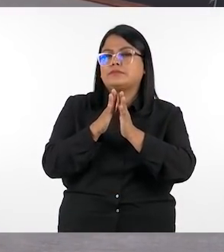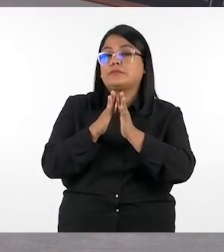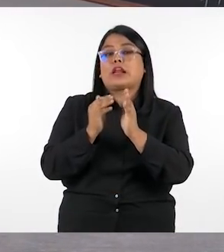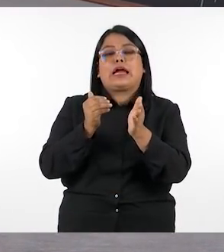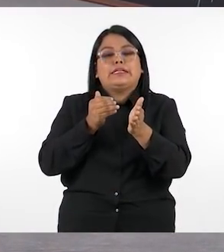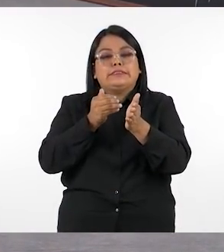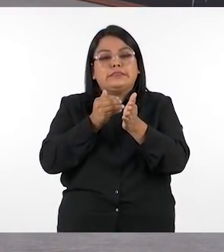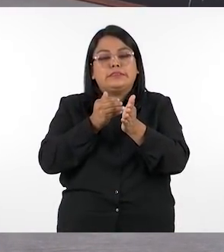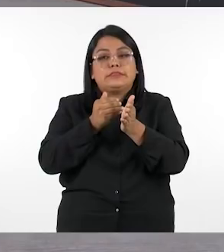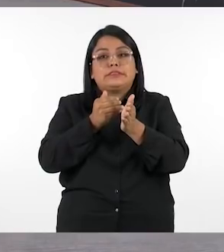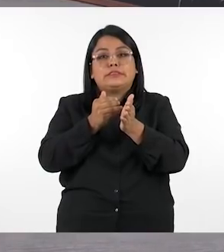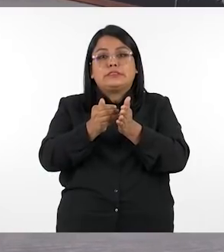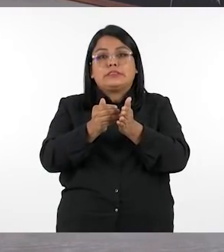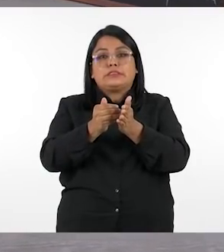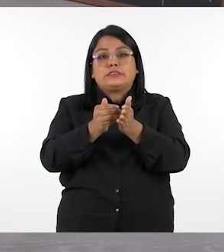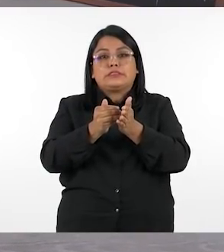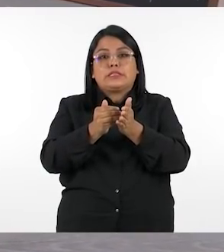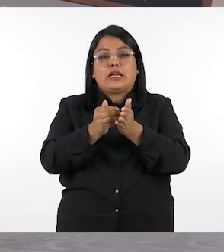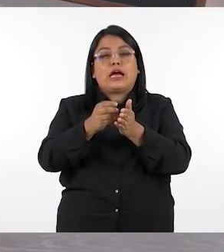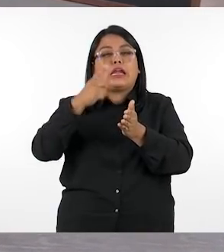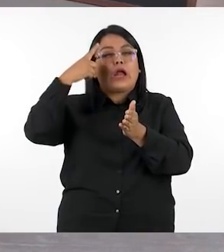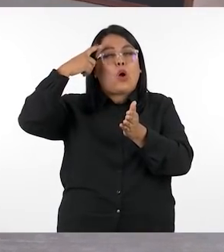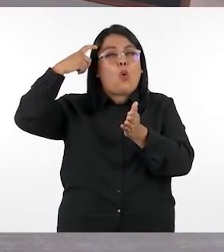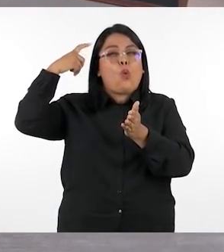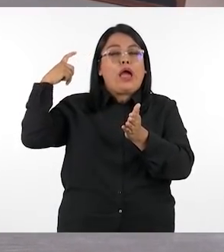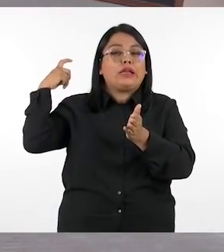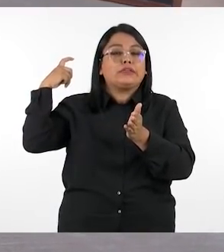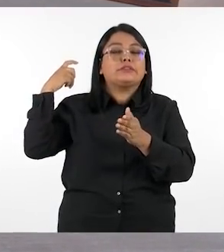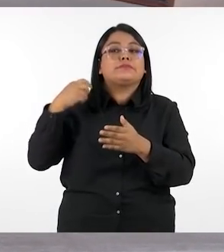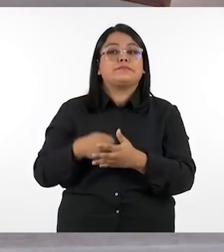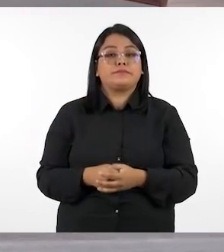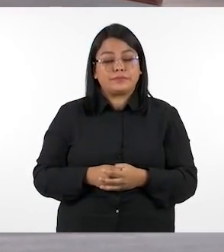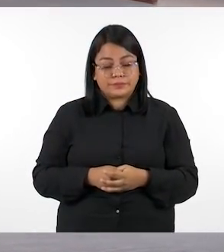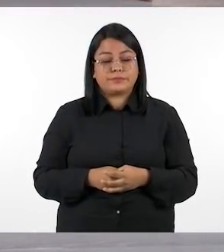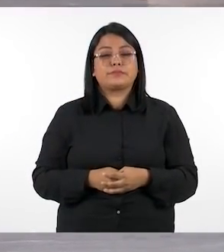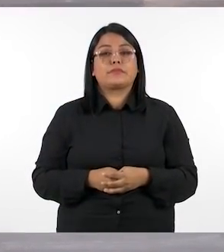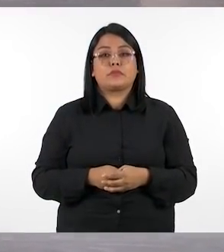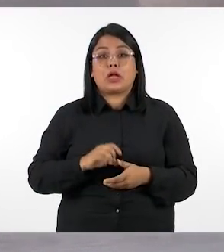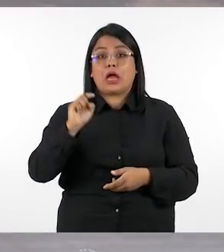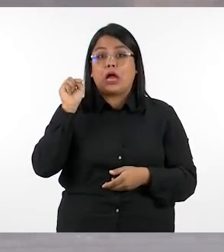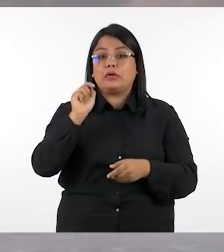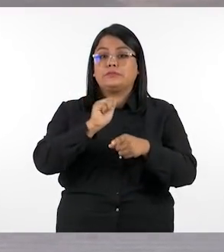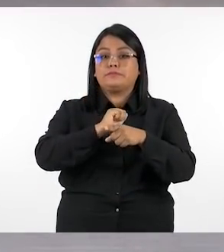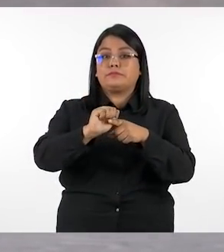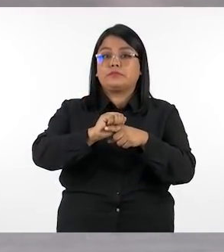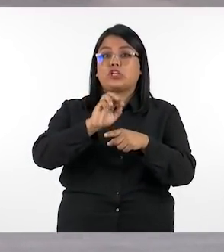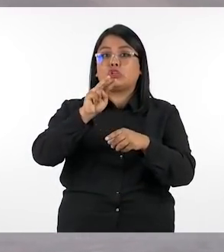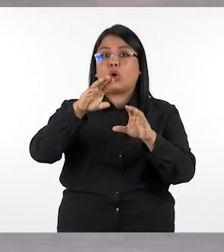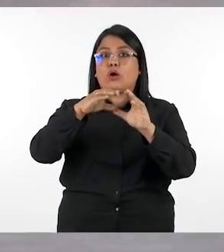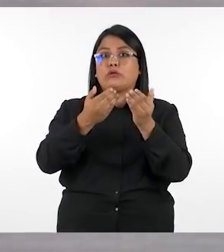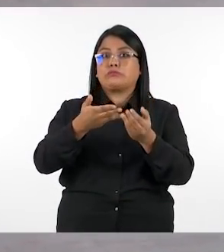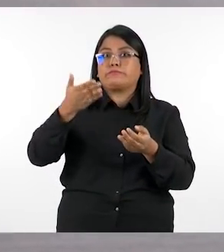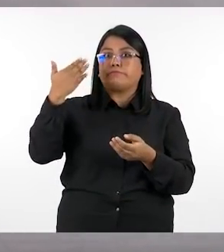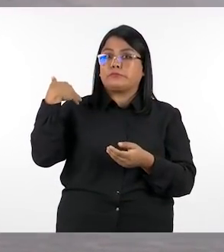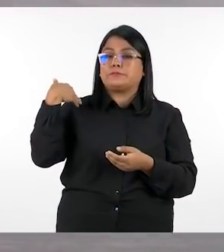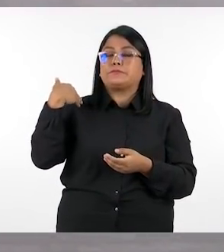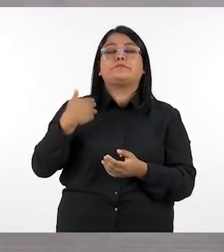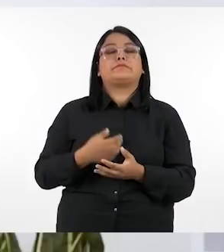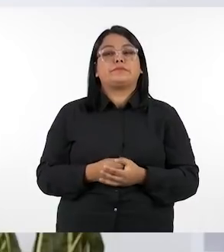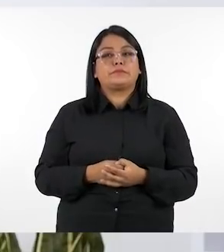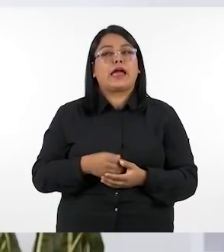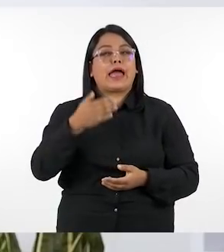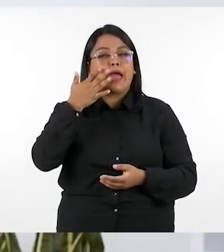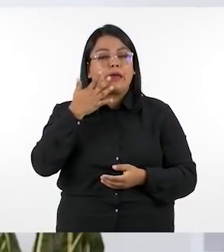al inicio hay una sección que se llama recuerda y esta contiene ejercicios de dos clases anteriores por